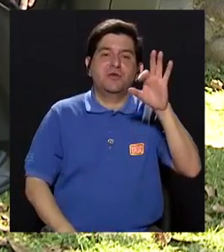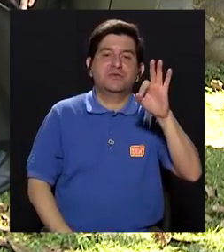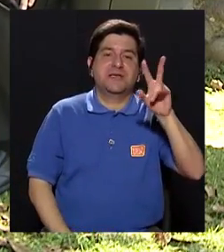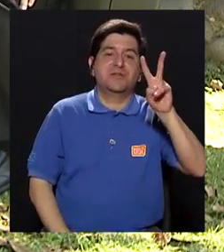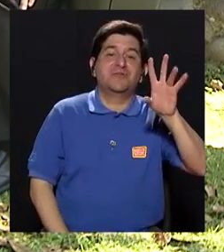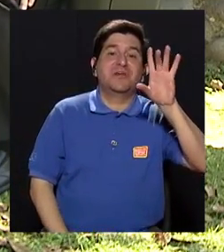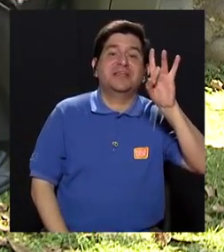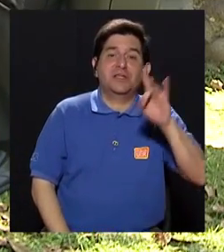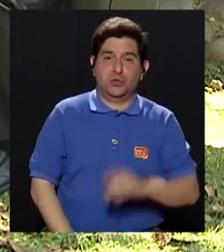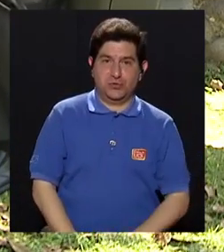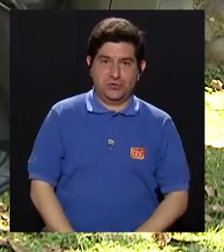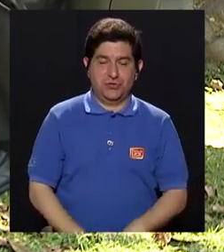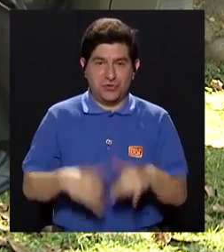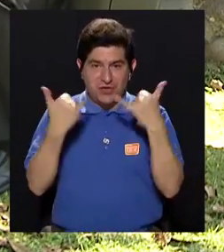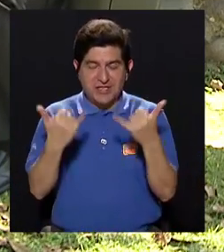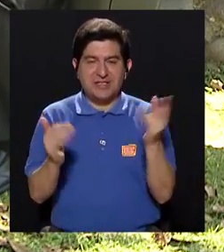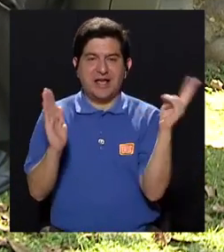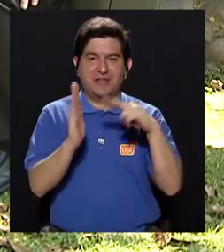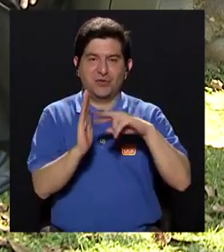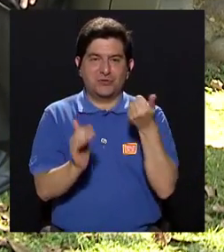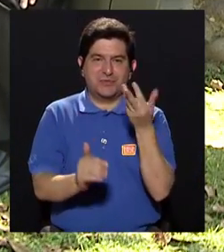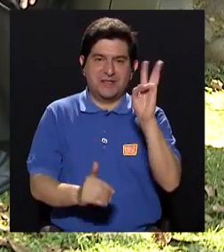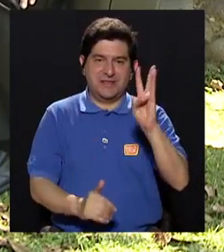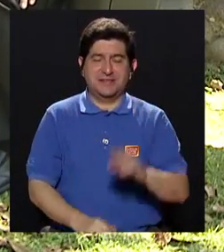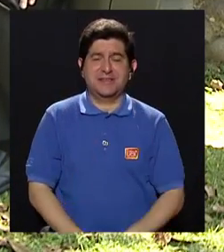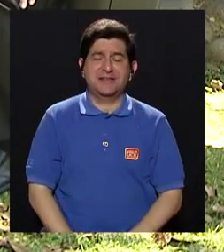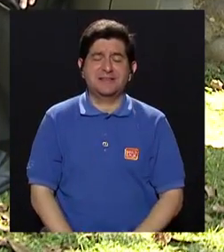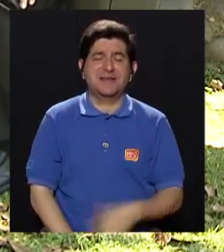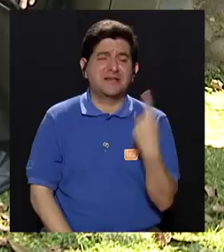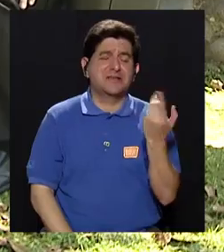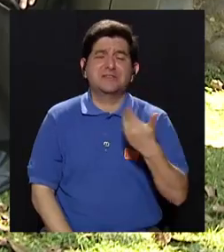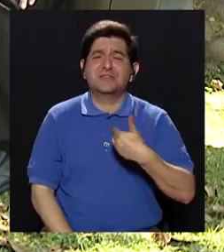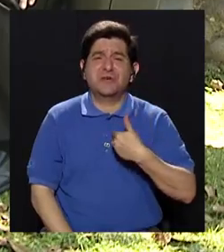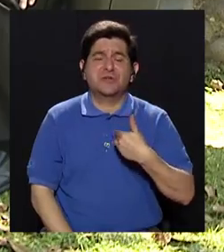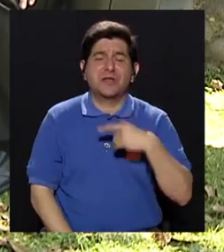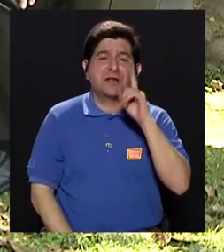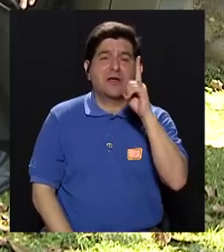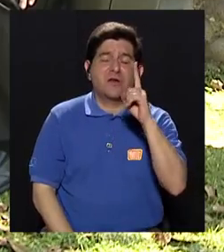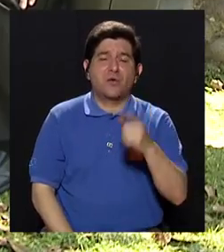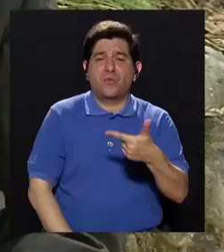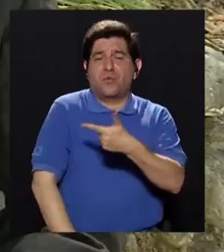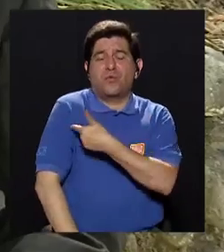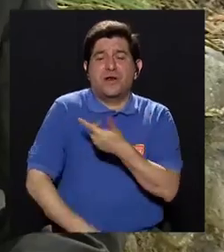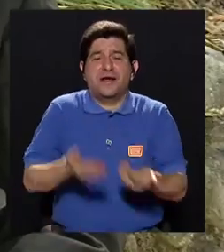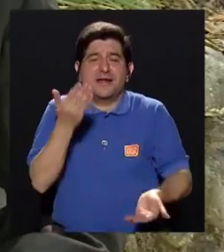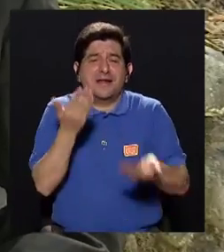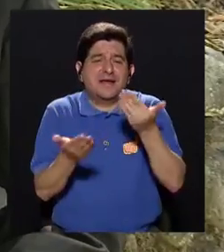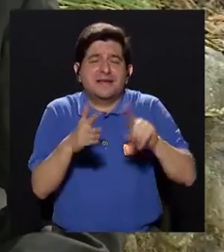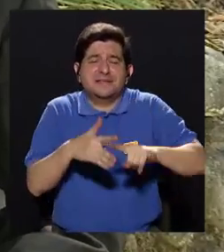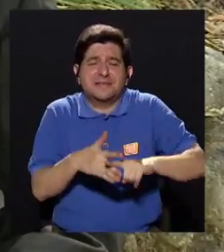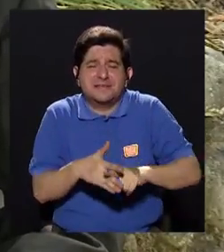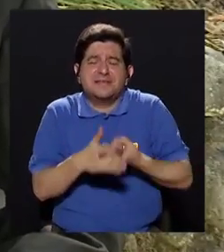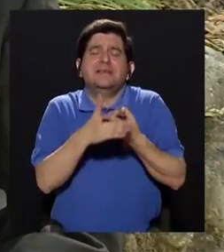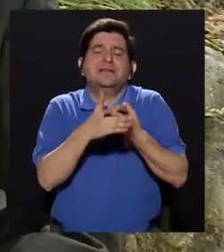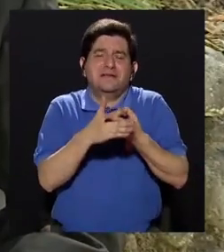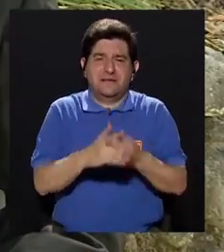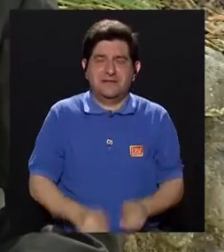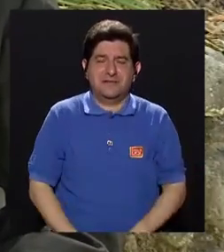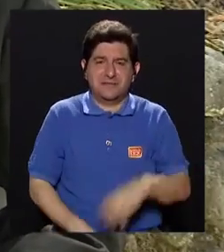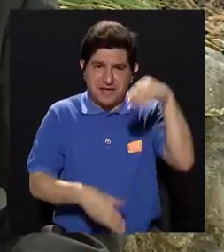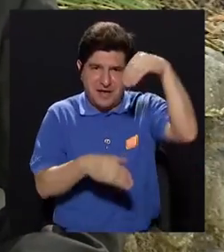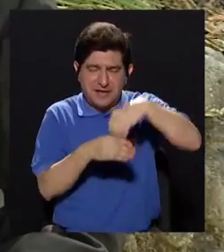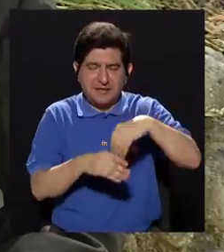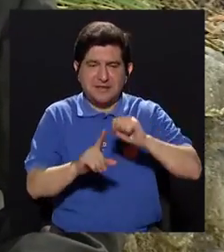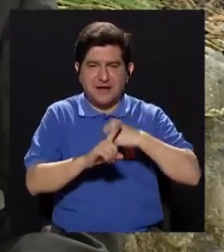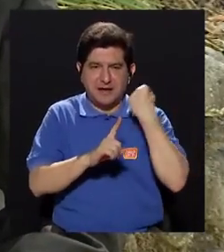1928. Llevamos por el 2016 y apenas tenemos una vacuna que eventualmente va a empezar a formar parte